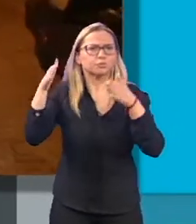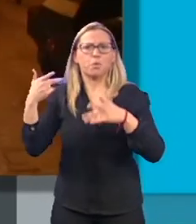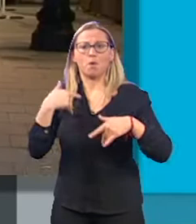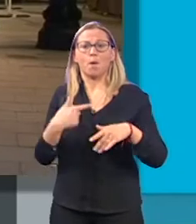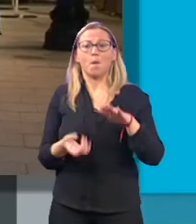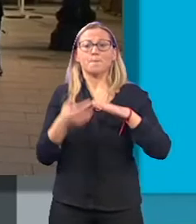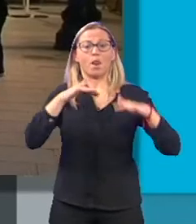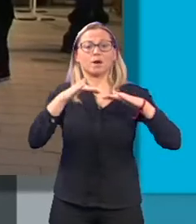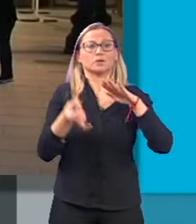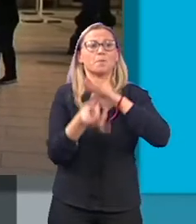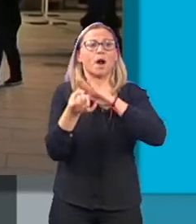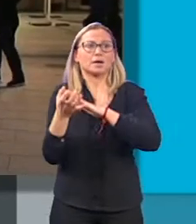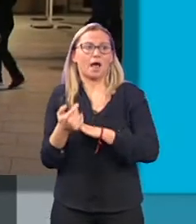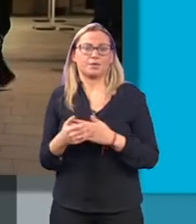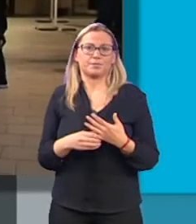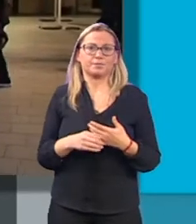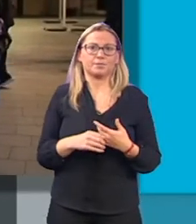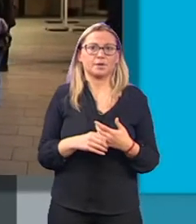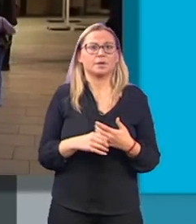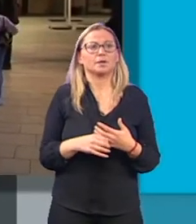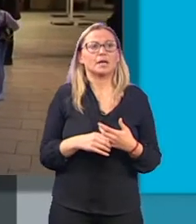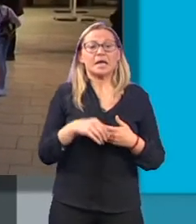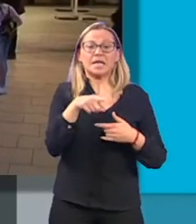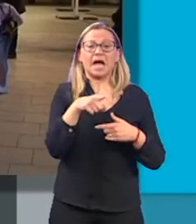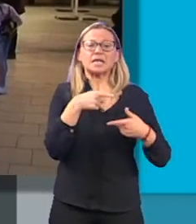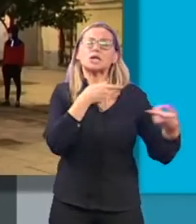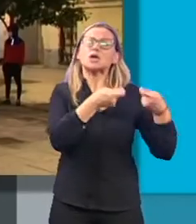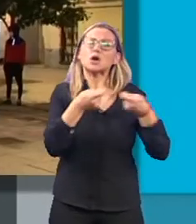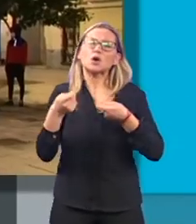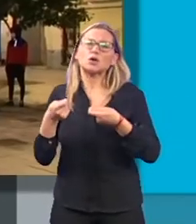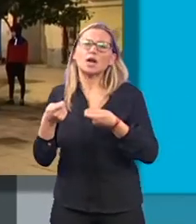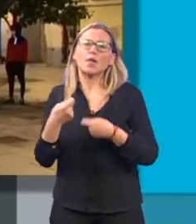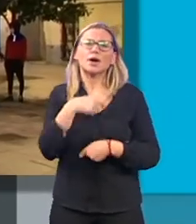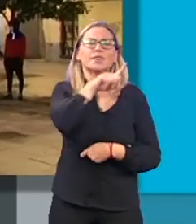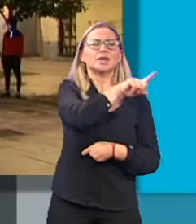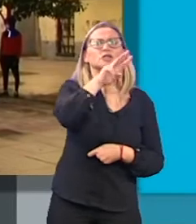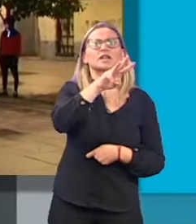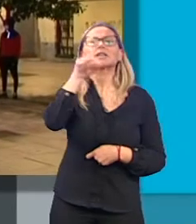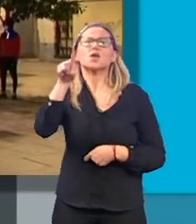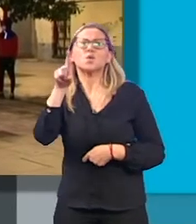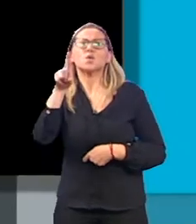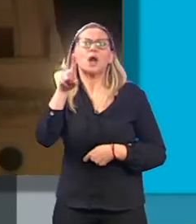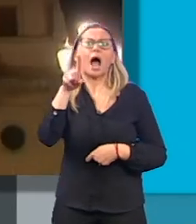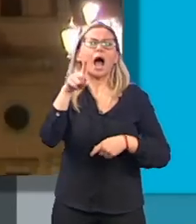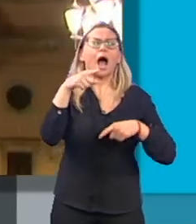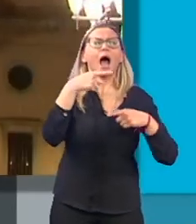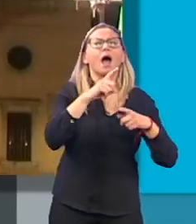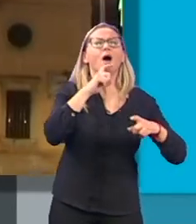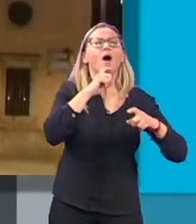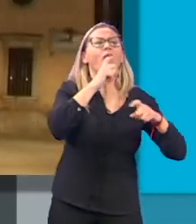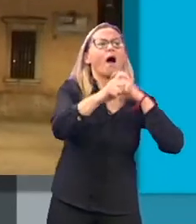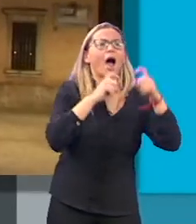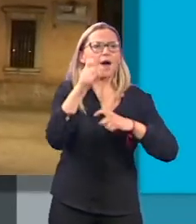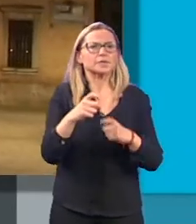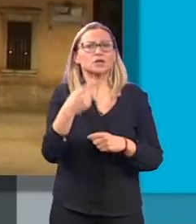registrando en la provincia de Granada desde el pasado sábado y ha coordinado en total 231 incidencias, de las que 96 se han